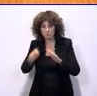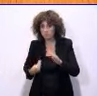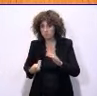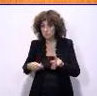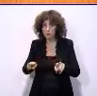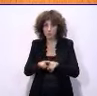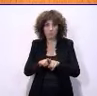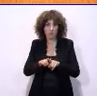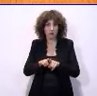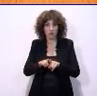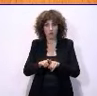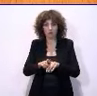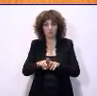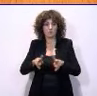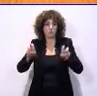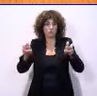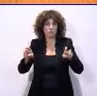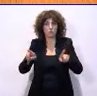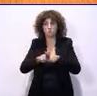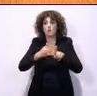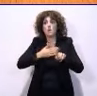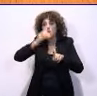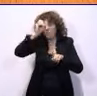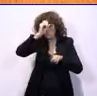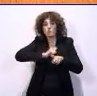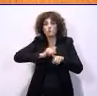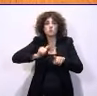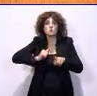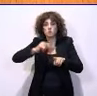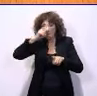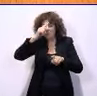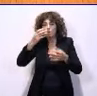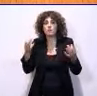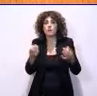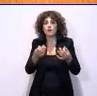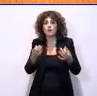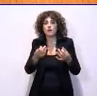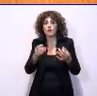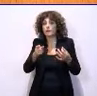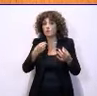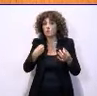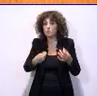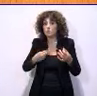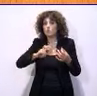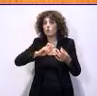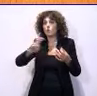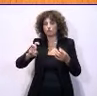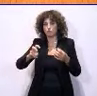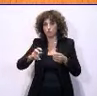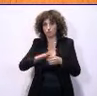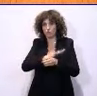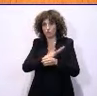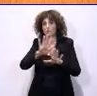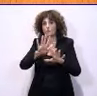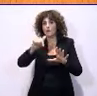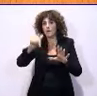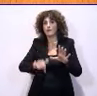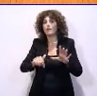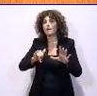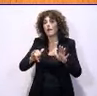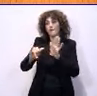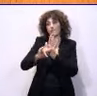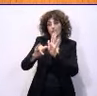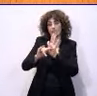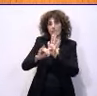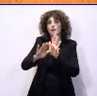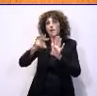A cualquiera nuevo, incluso en mi opinión personal, me preocupa esto también de otros cupos y los tenemos aquí cercanos